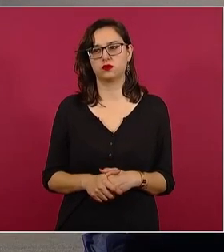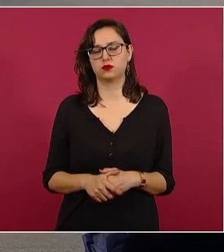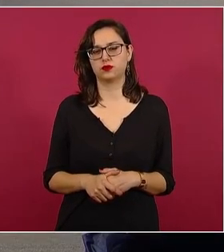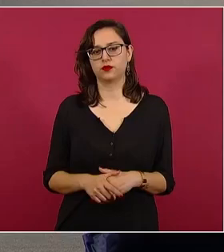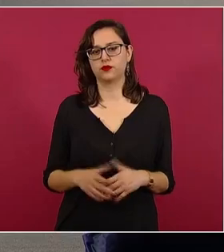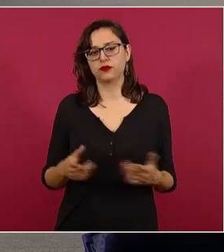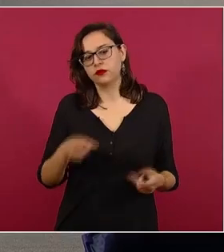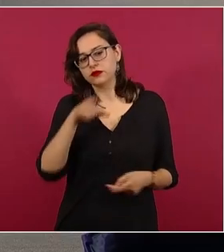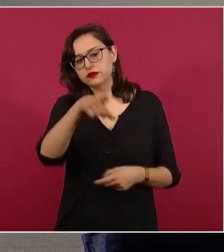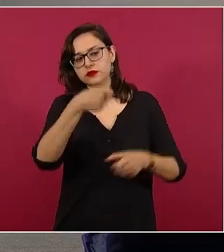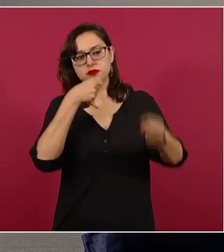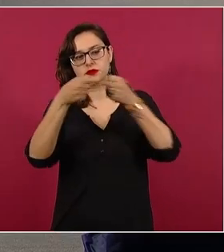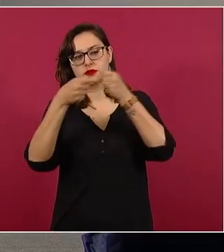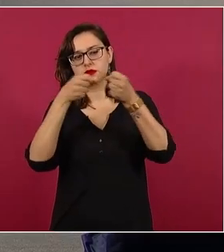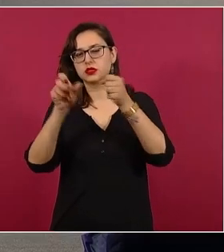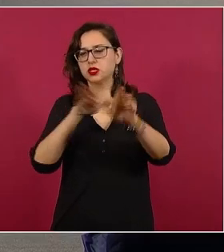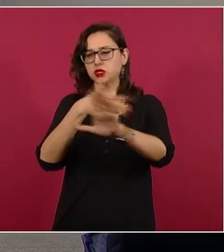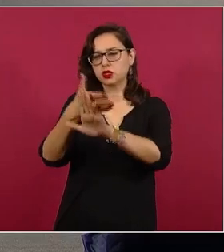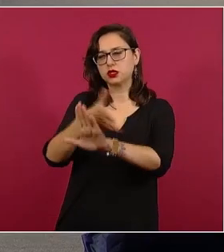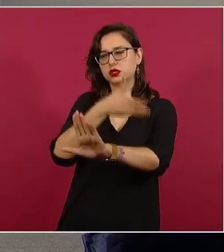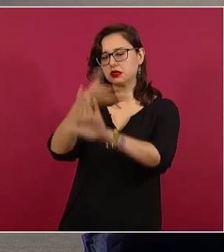que te causa tanto problema